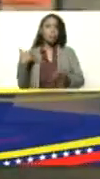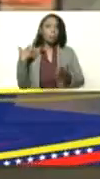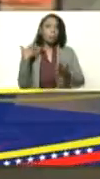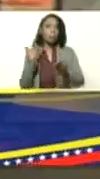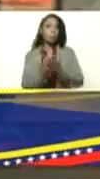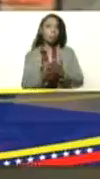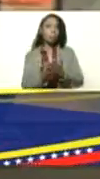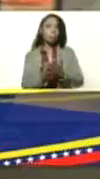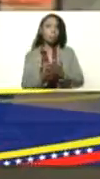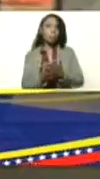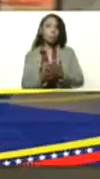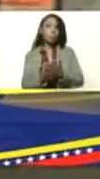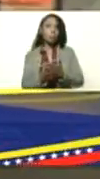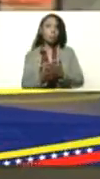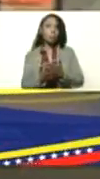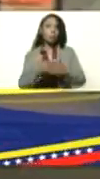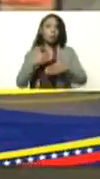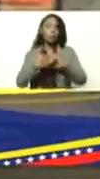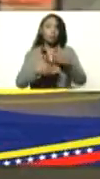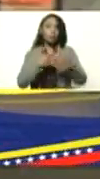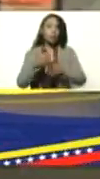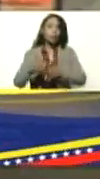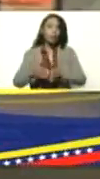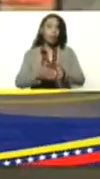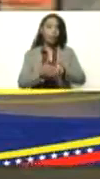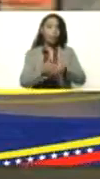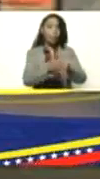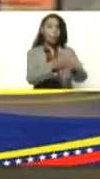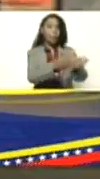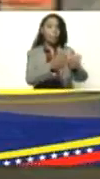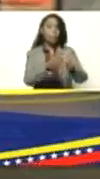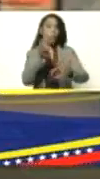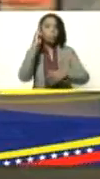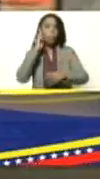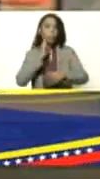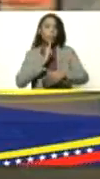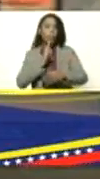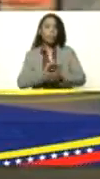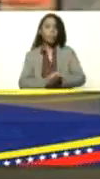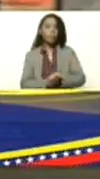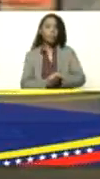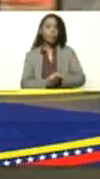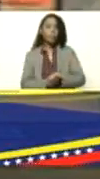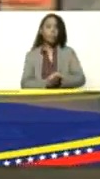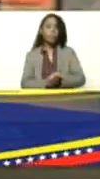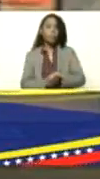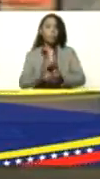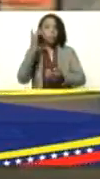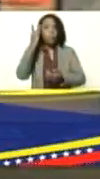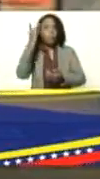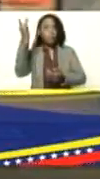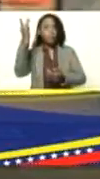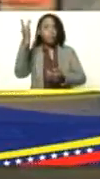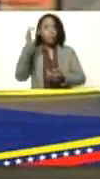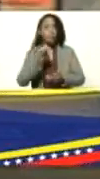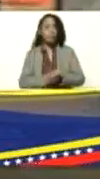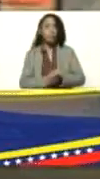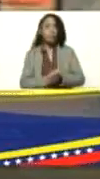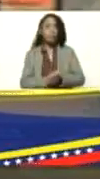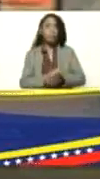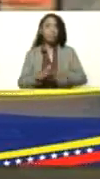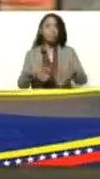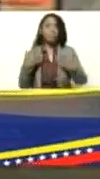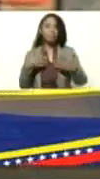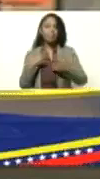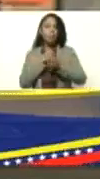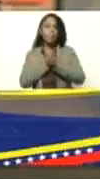Ricardo transitó su camino hacia el bolivarianismo con su frescura con su inteligencia con su alegría